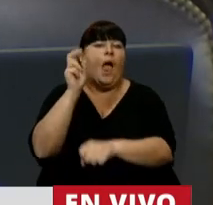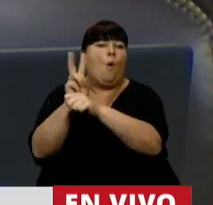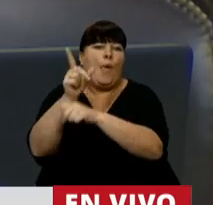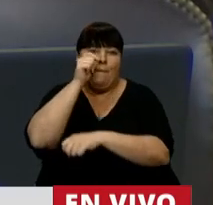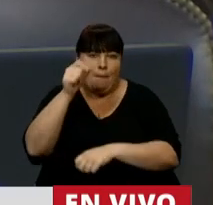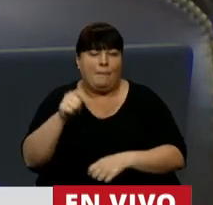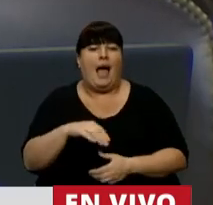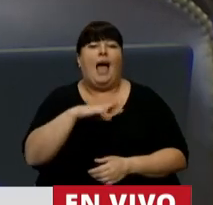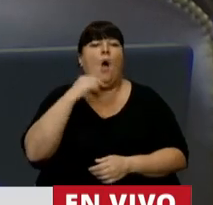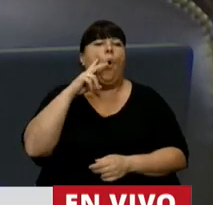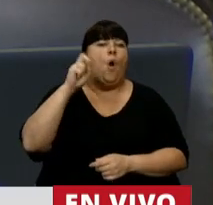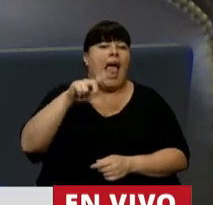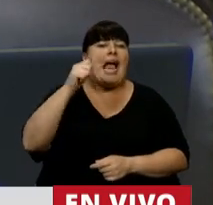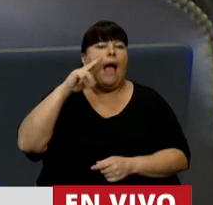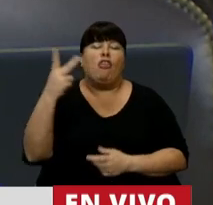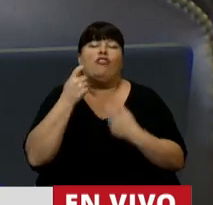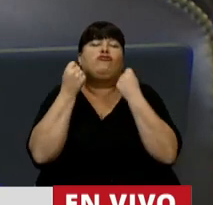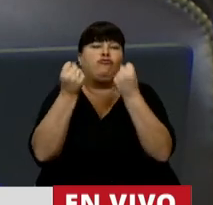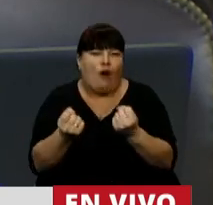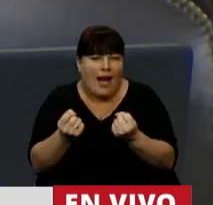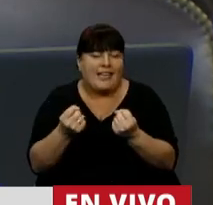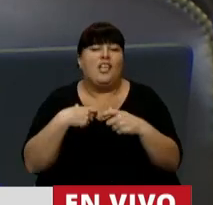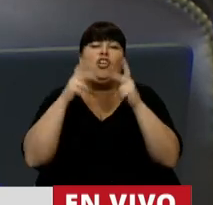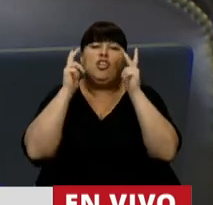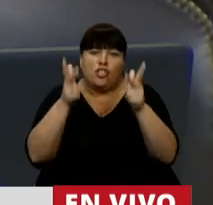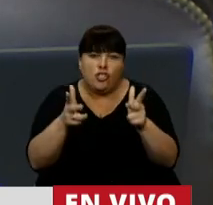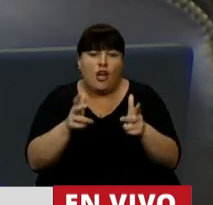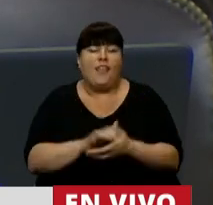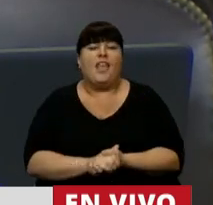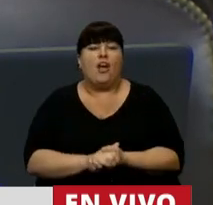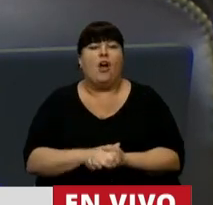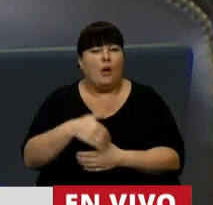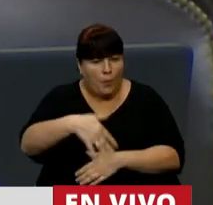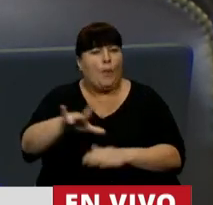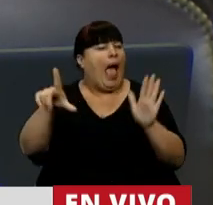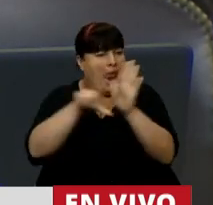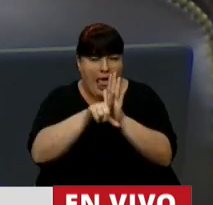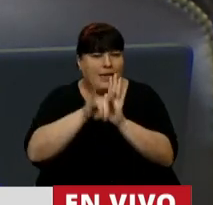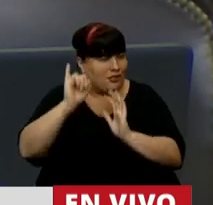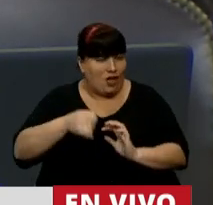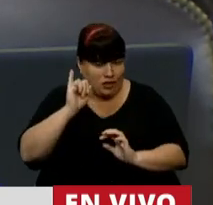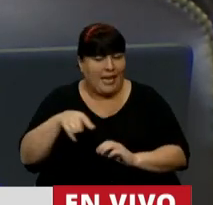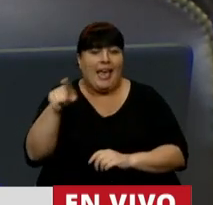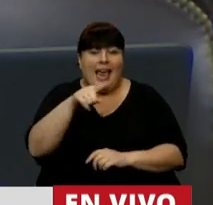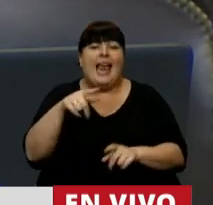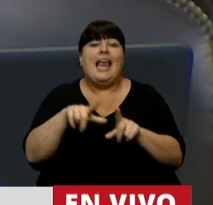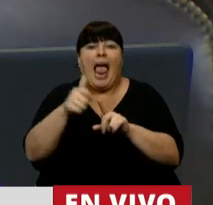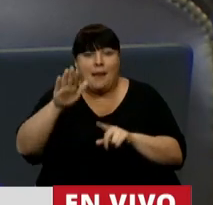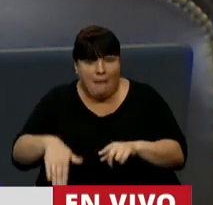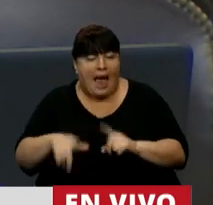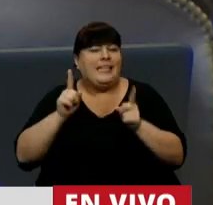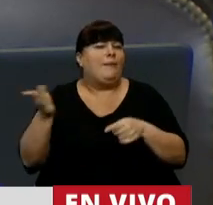de su padre, Julián y Camila, les mando fuerza, les digo que va a ser ley y que ellas y su hermanita